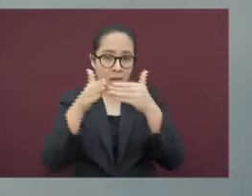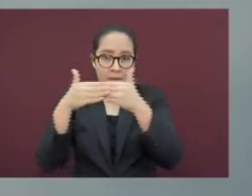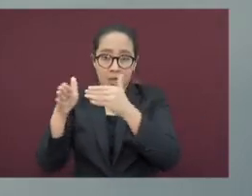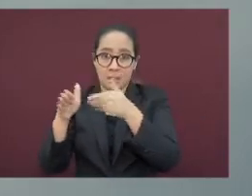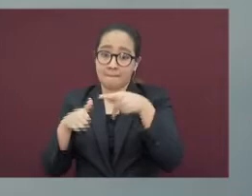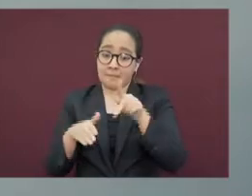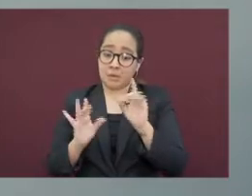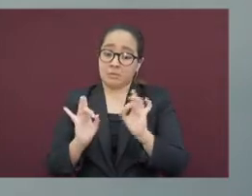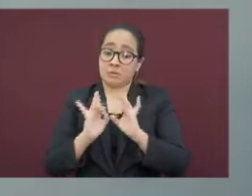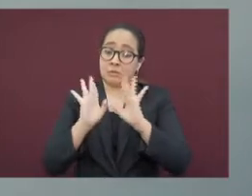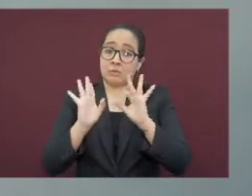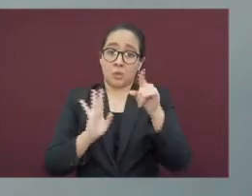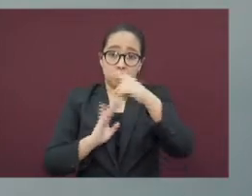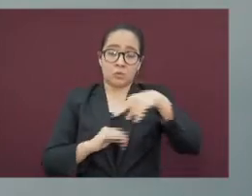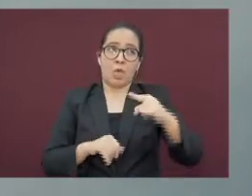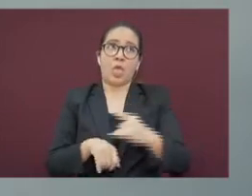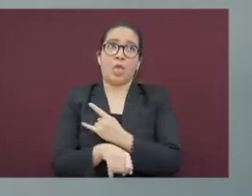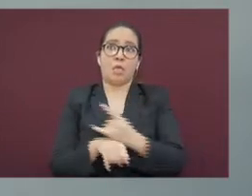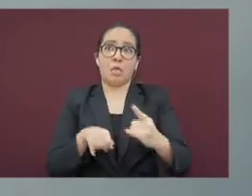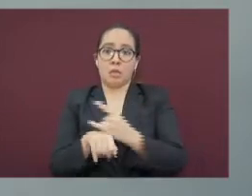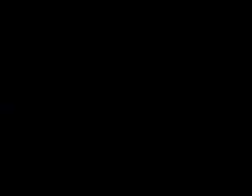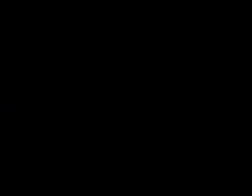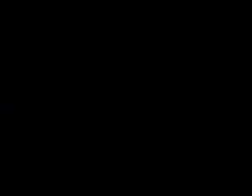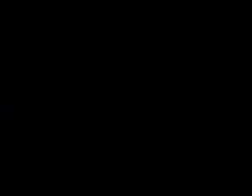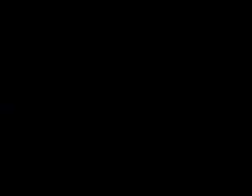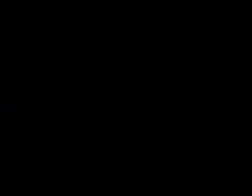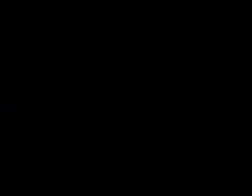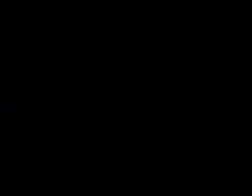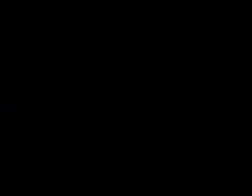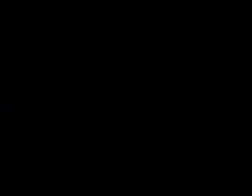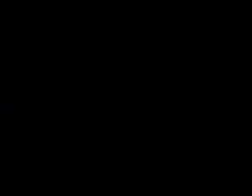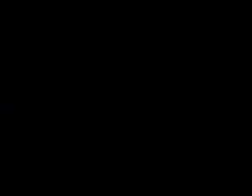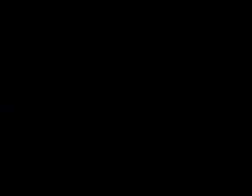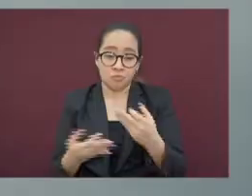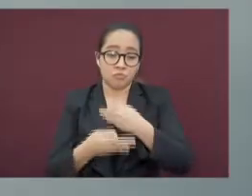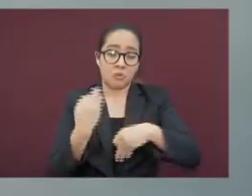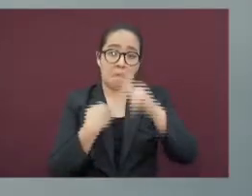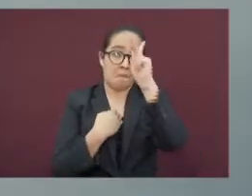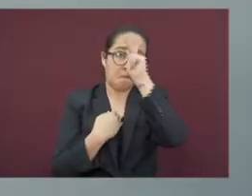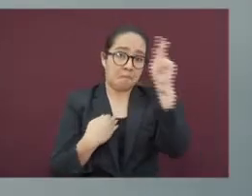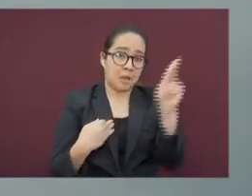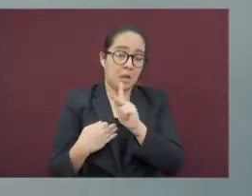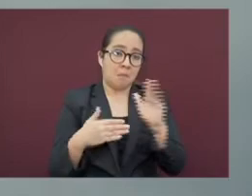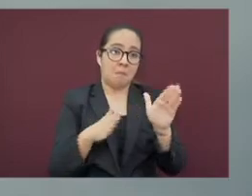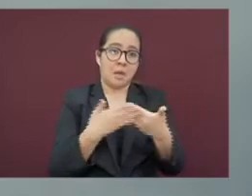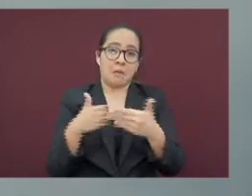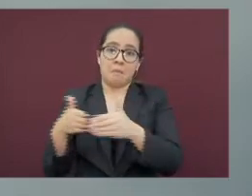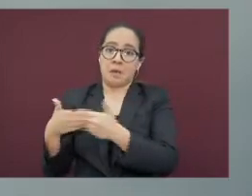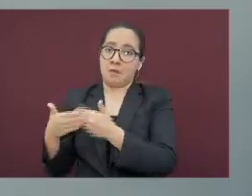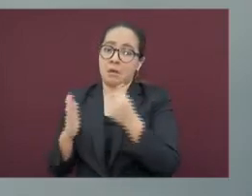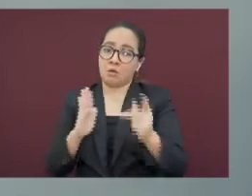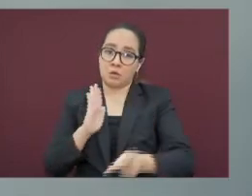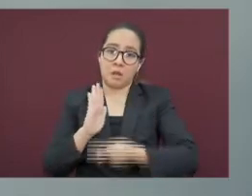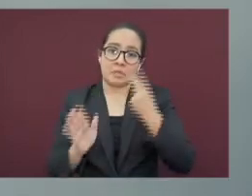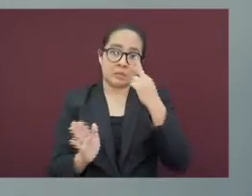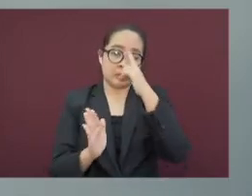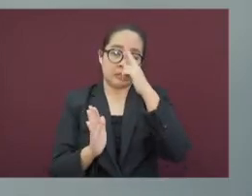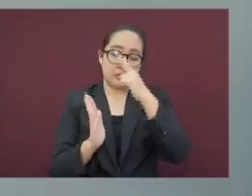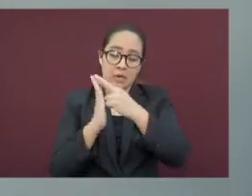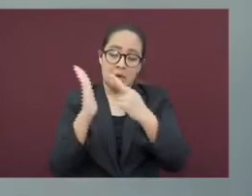más restricciones si no nos comportamos como una sociedad y se presenta un repunte en los casos.